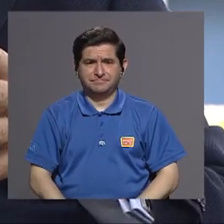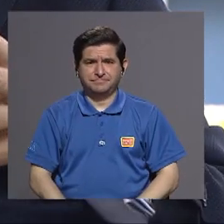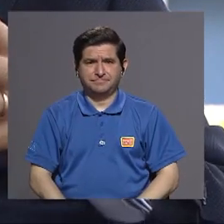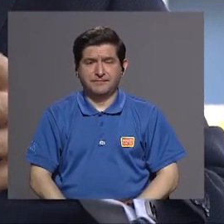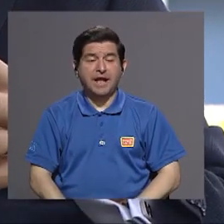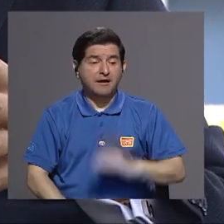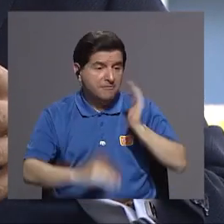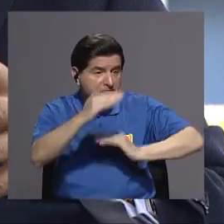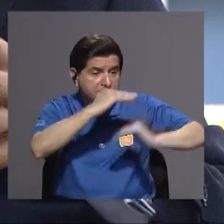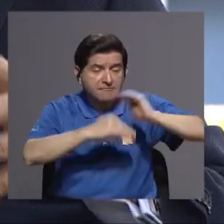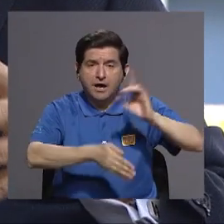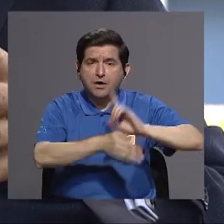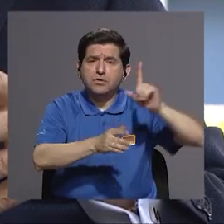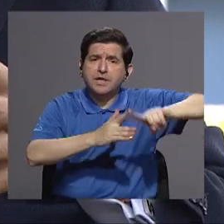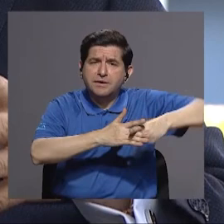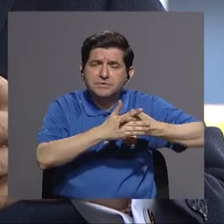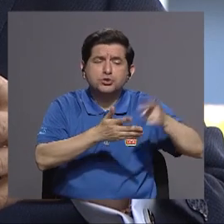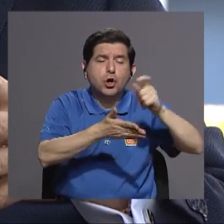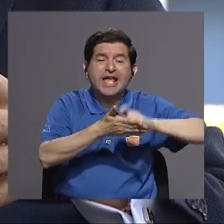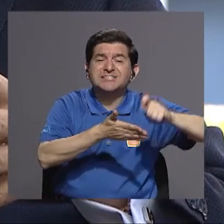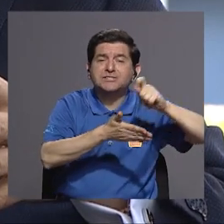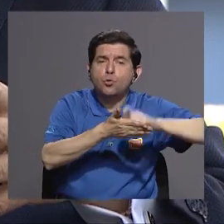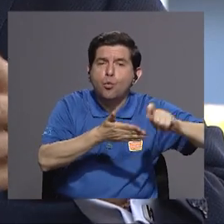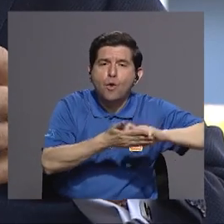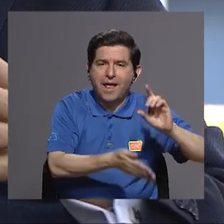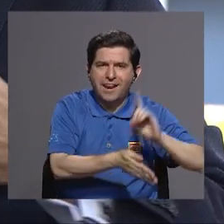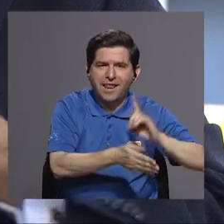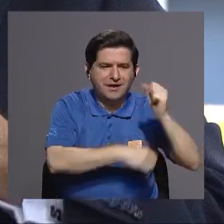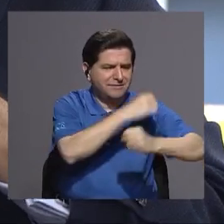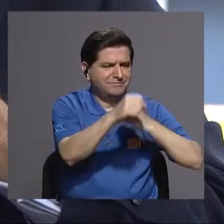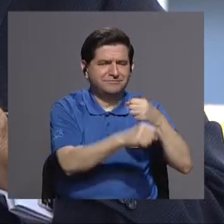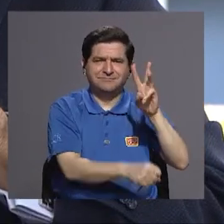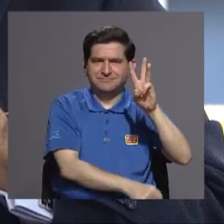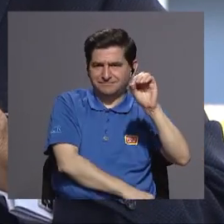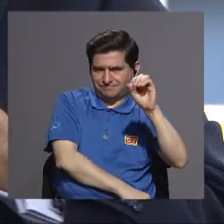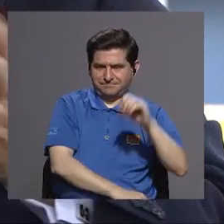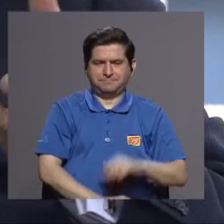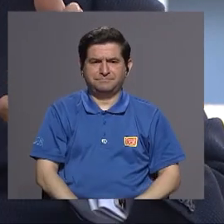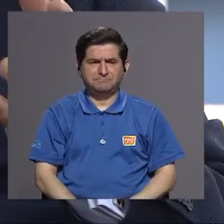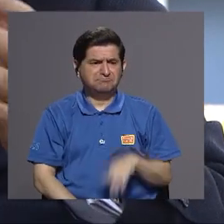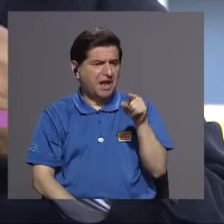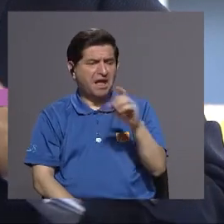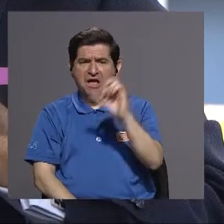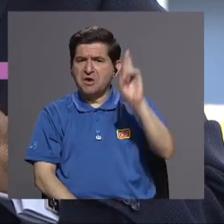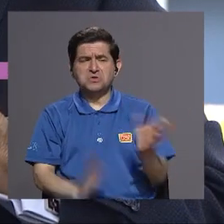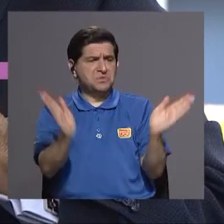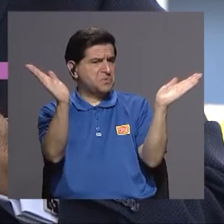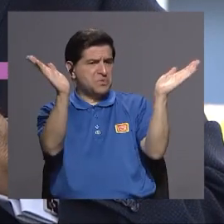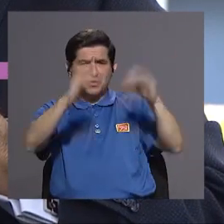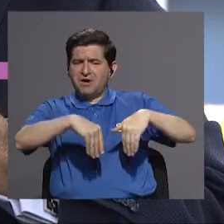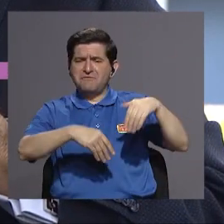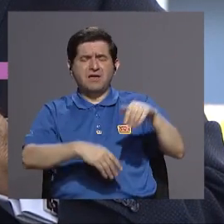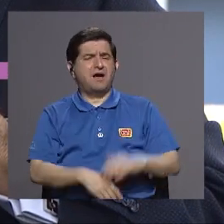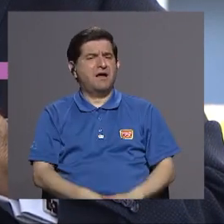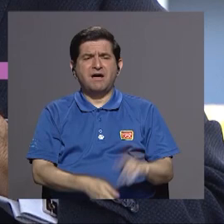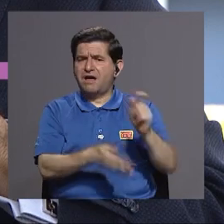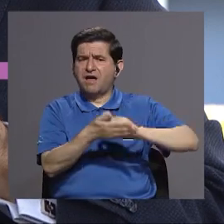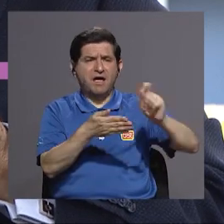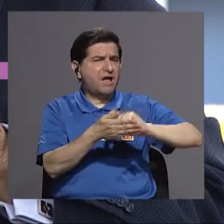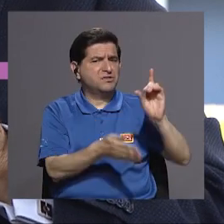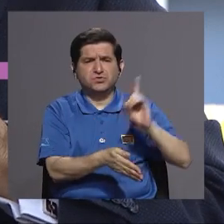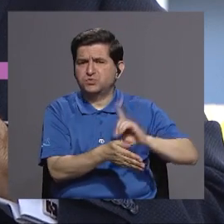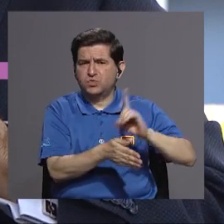facultad de medicina empezó con la escuela de medicina en los 60 y no había en costa rica ninguna escuela de medicina